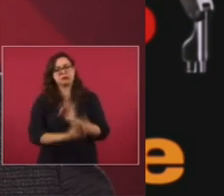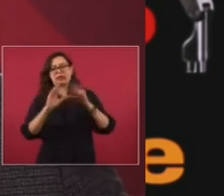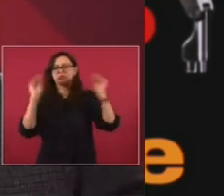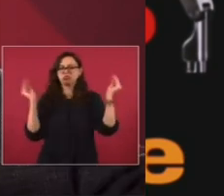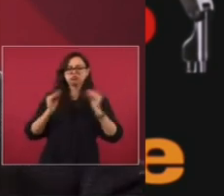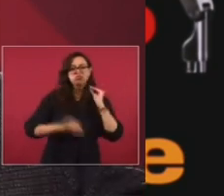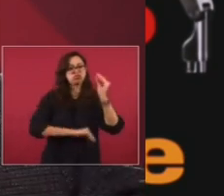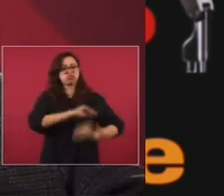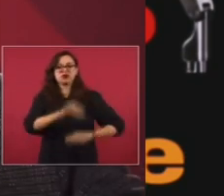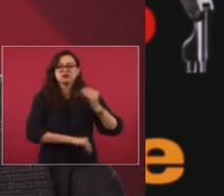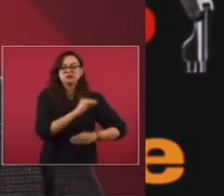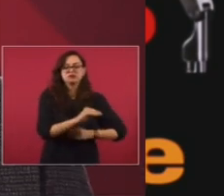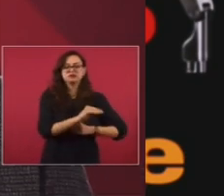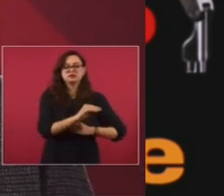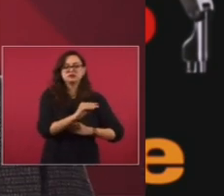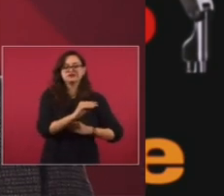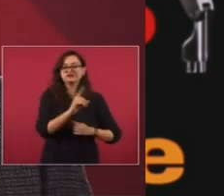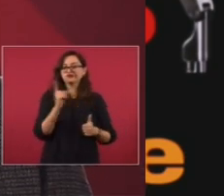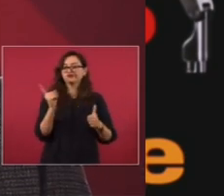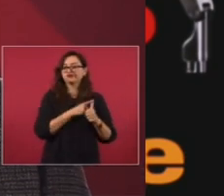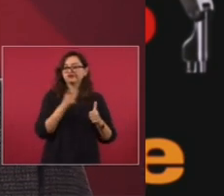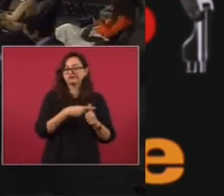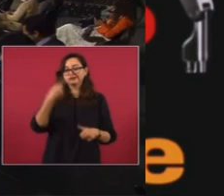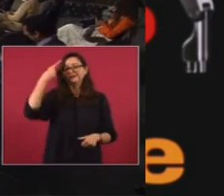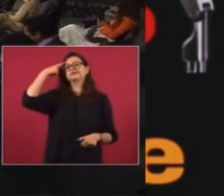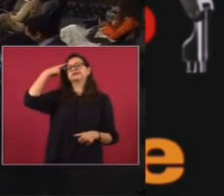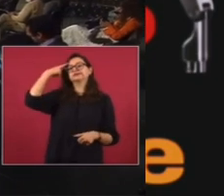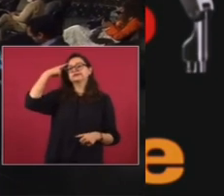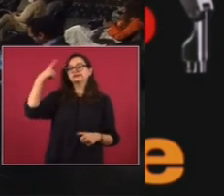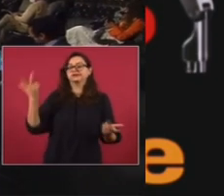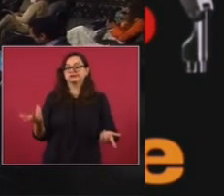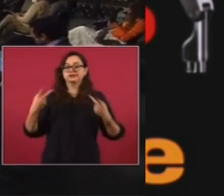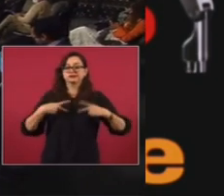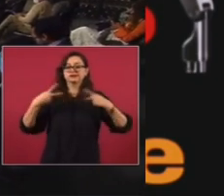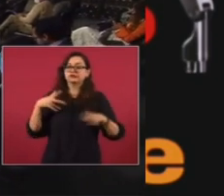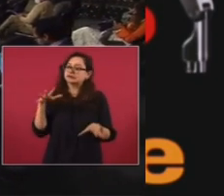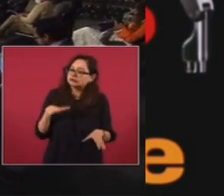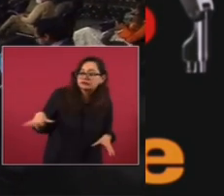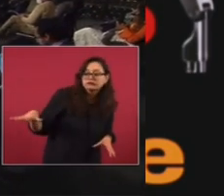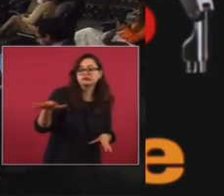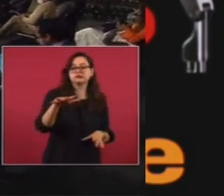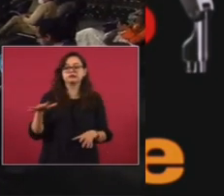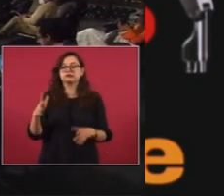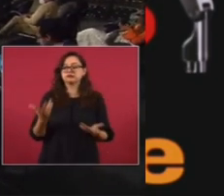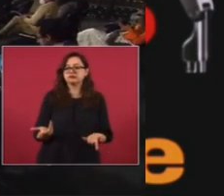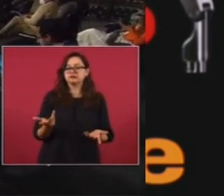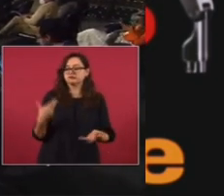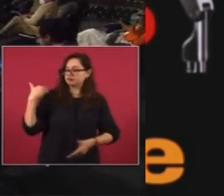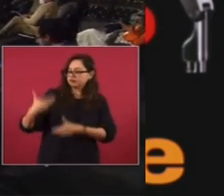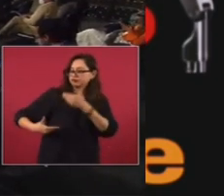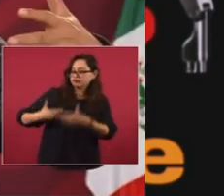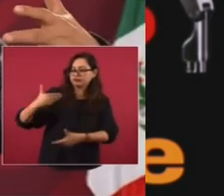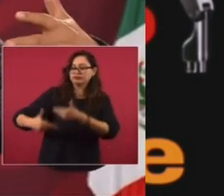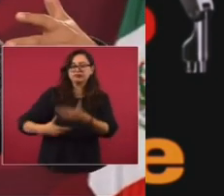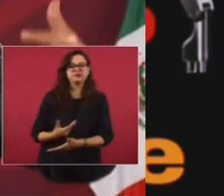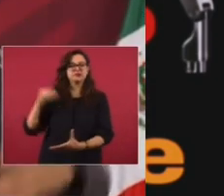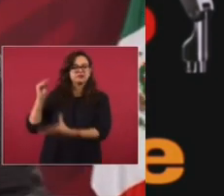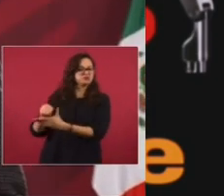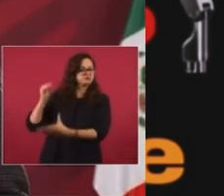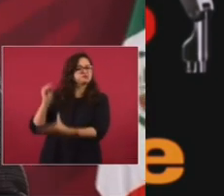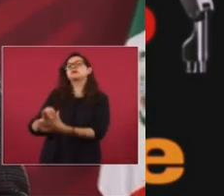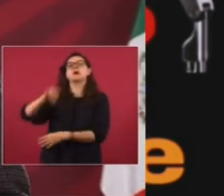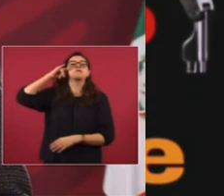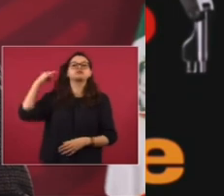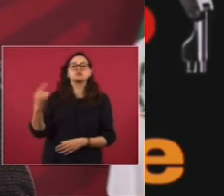los pobres, siempre va a estar con los pobres, siempre. ¿Cuál o qué es su combustible para seguir en esa lucha?